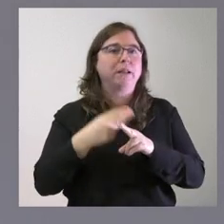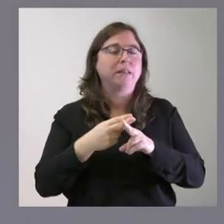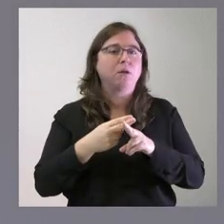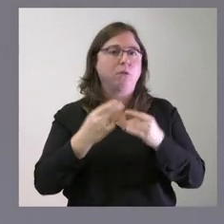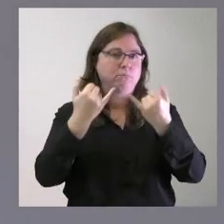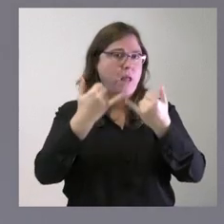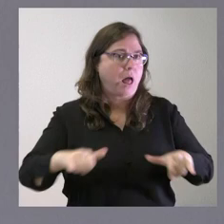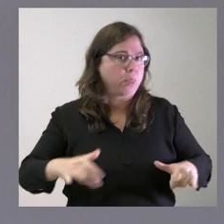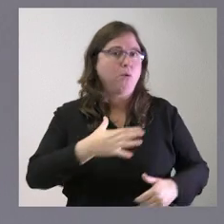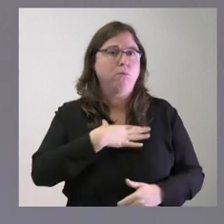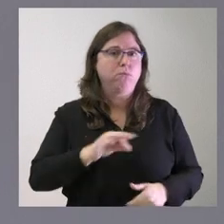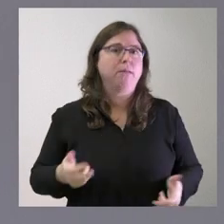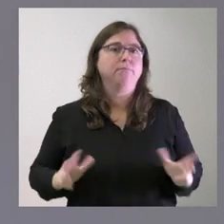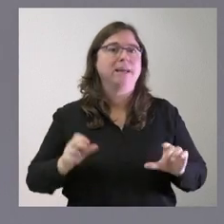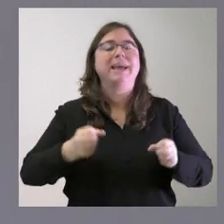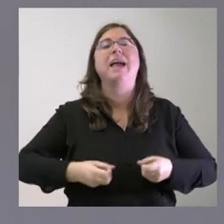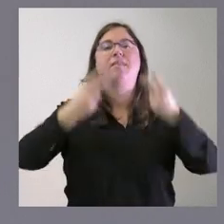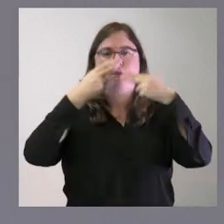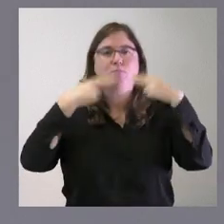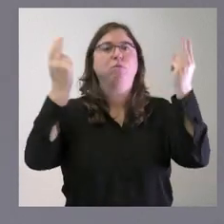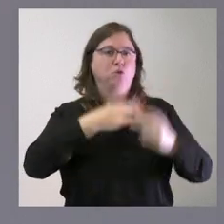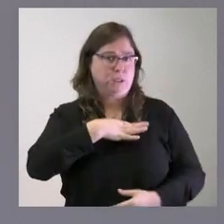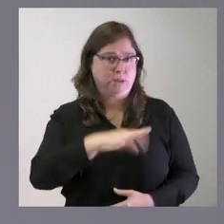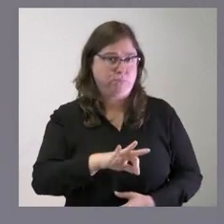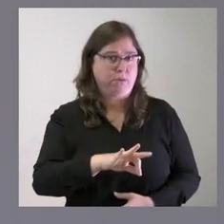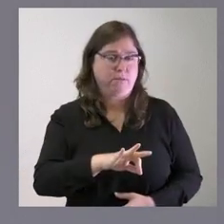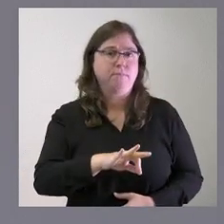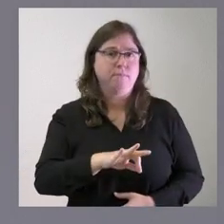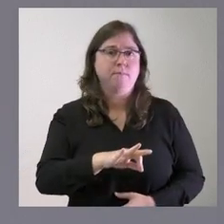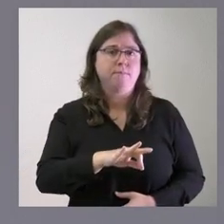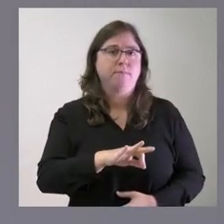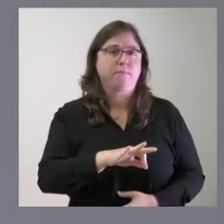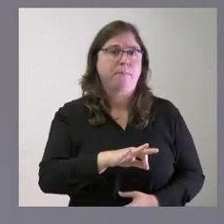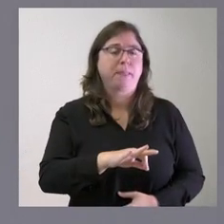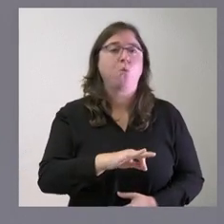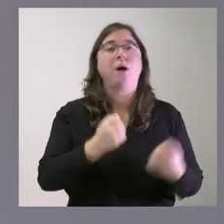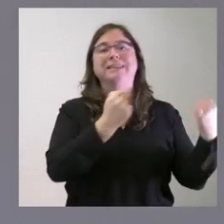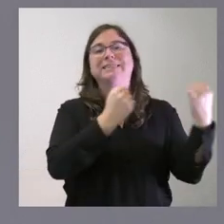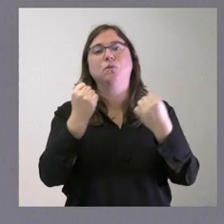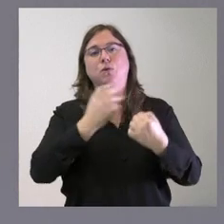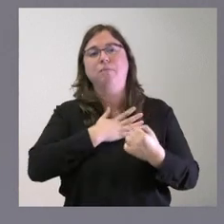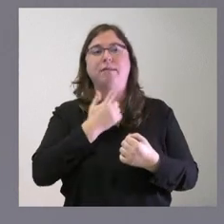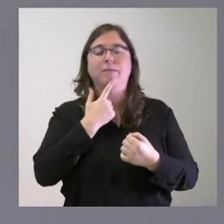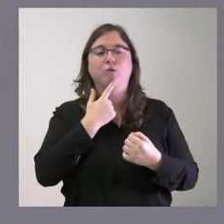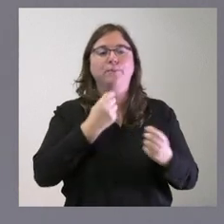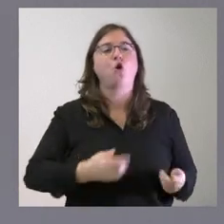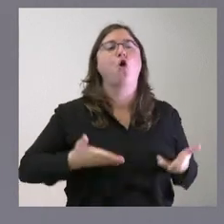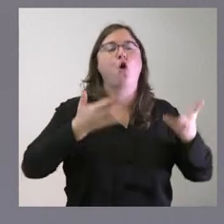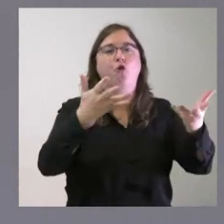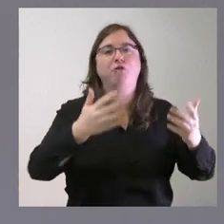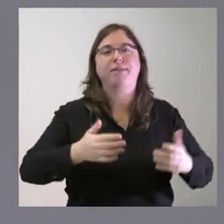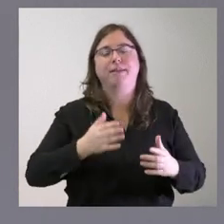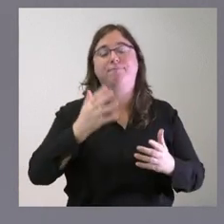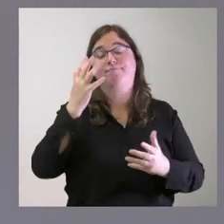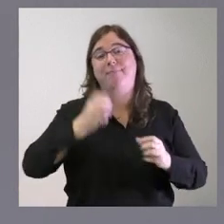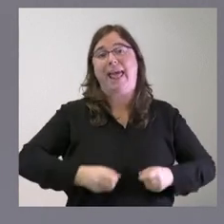políticos en edificios públicos y como tal las instituciones lo que establecemos es una serie de edificios administrativos que pueden